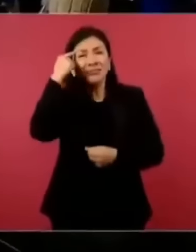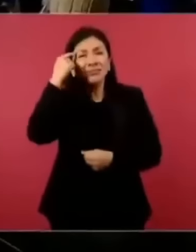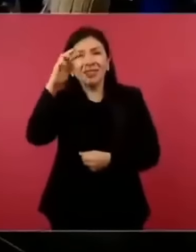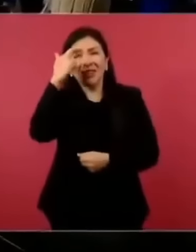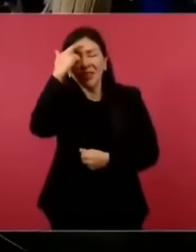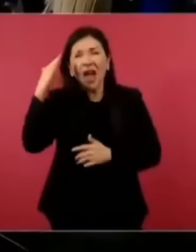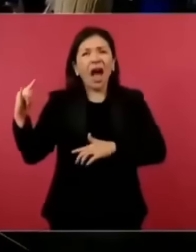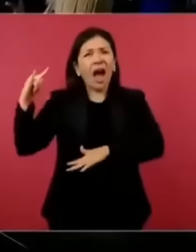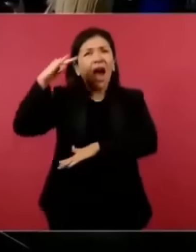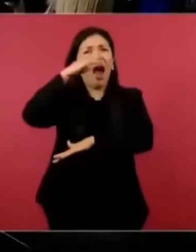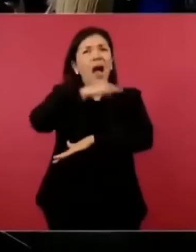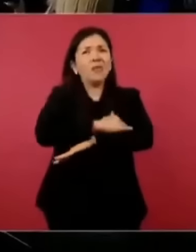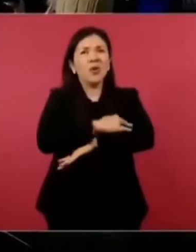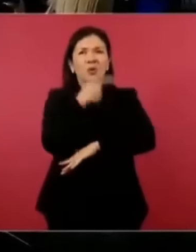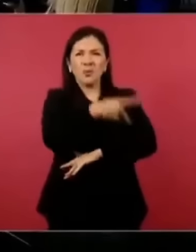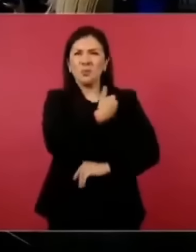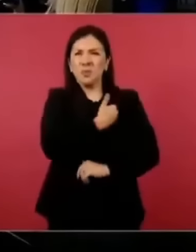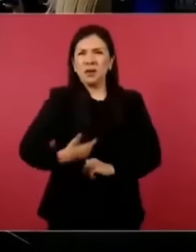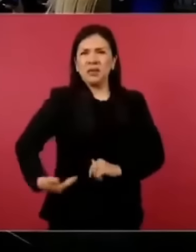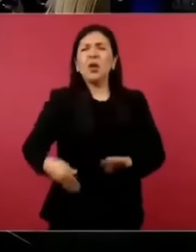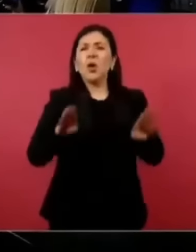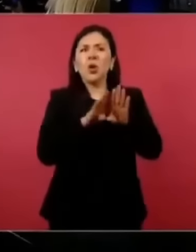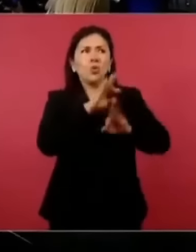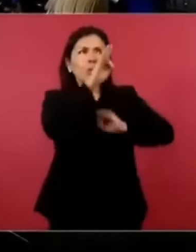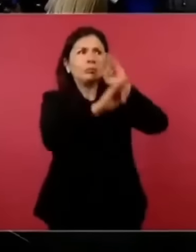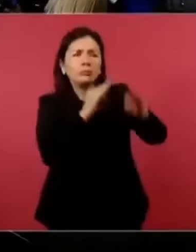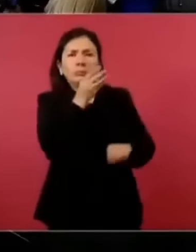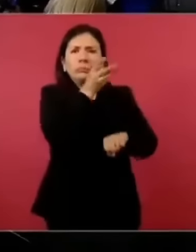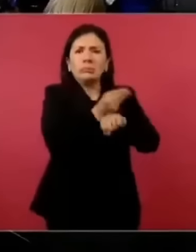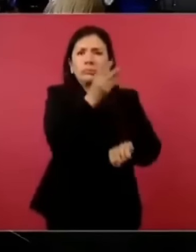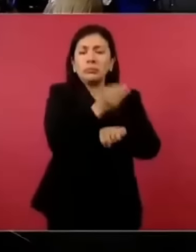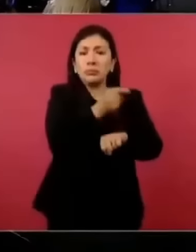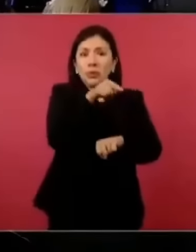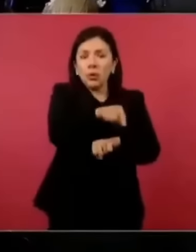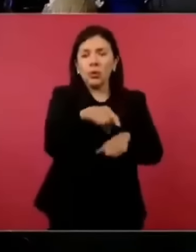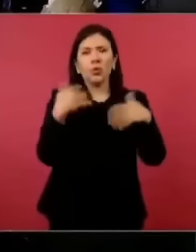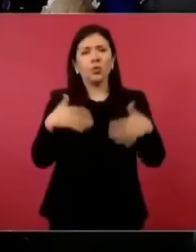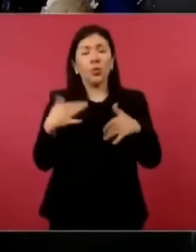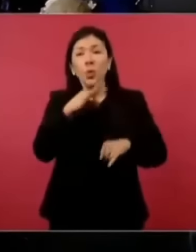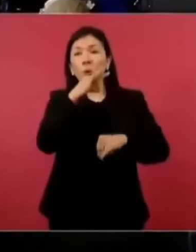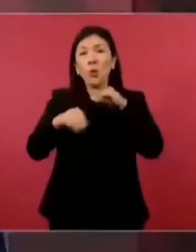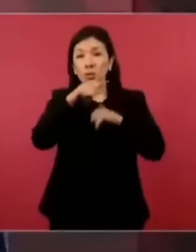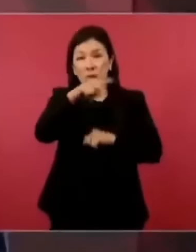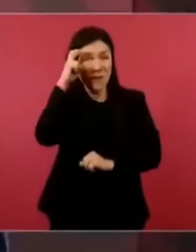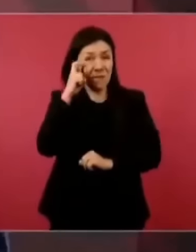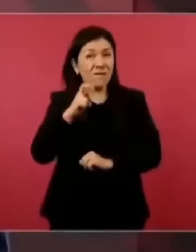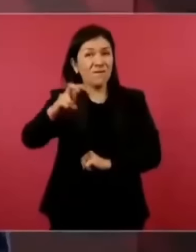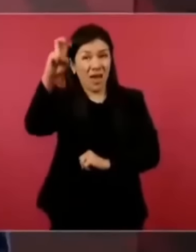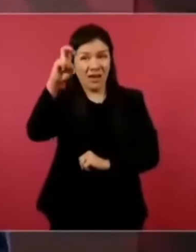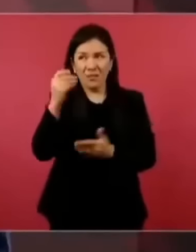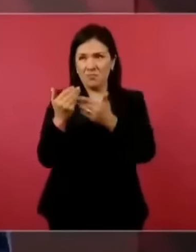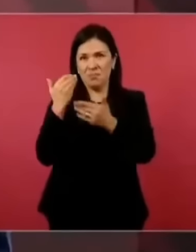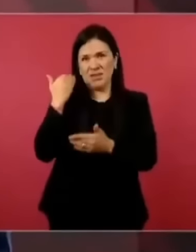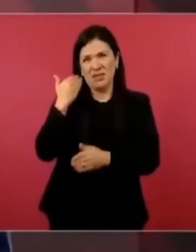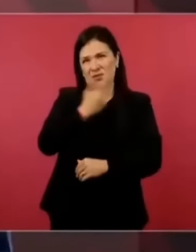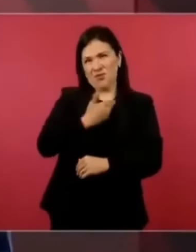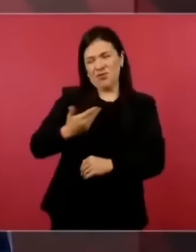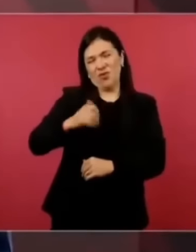tener el avión ahí, el mantenimiento. El último viaje que hicieron el sextenio pasado,